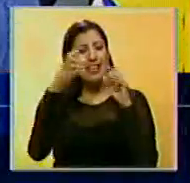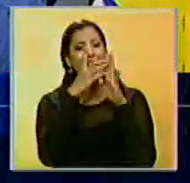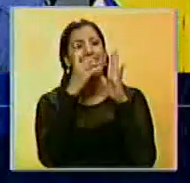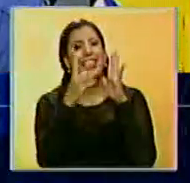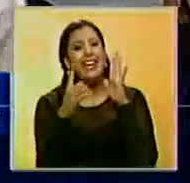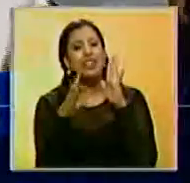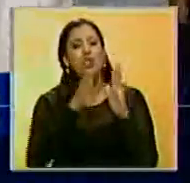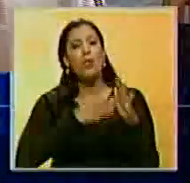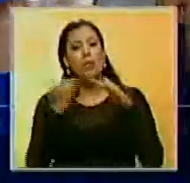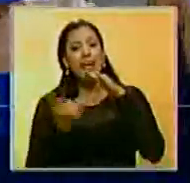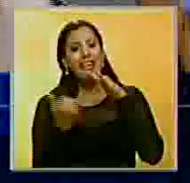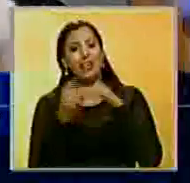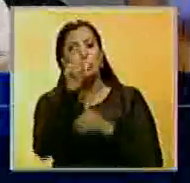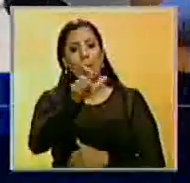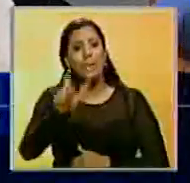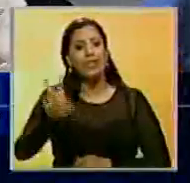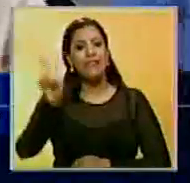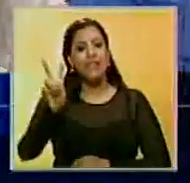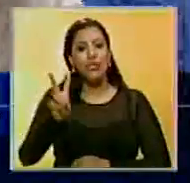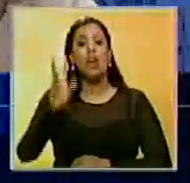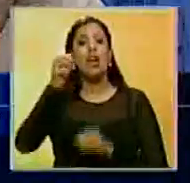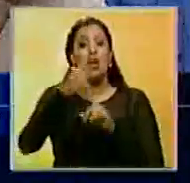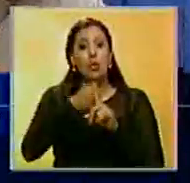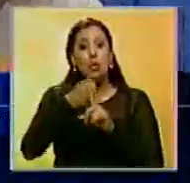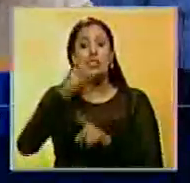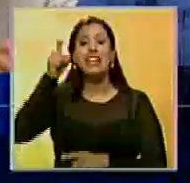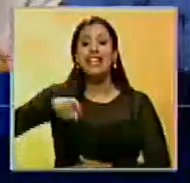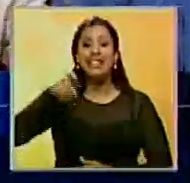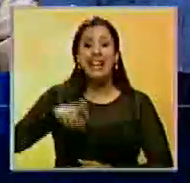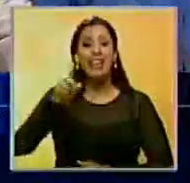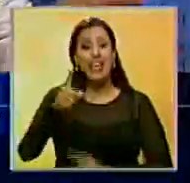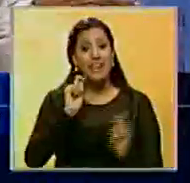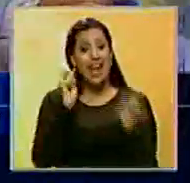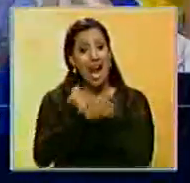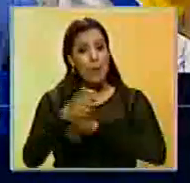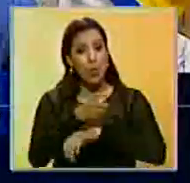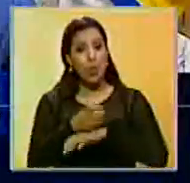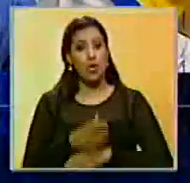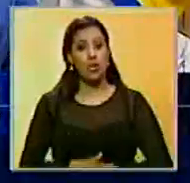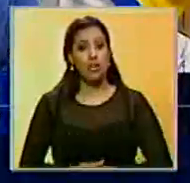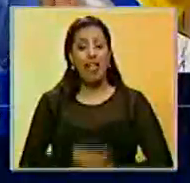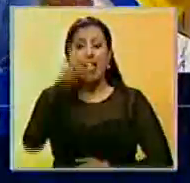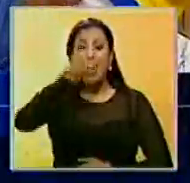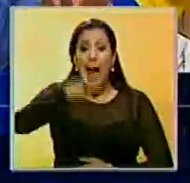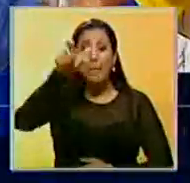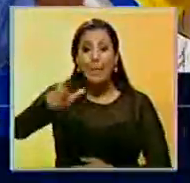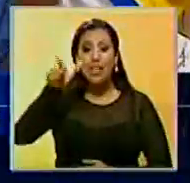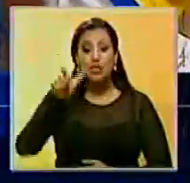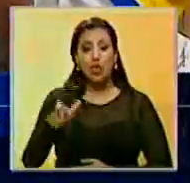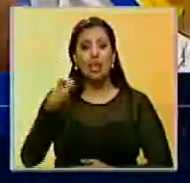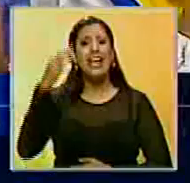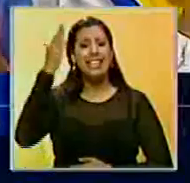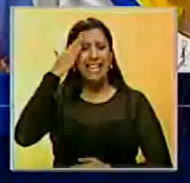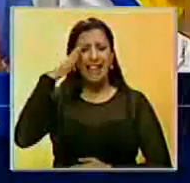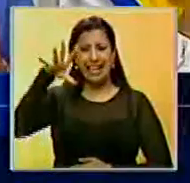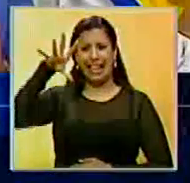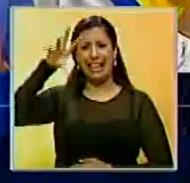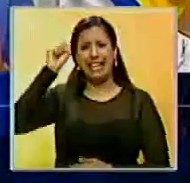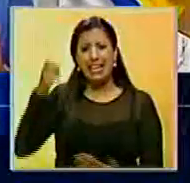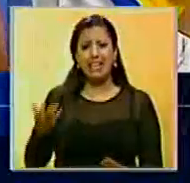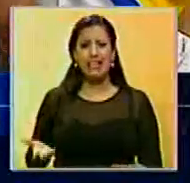derechos constitucionales a los venezolanos. Insiste en que es necesario un cambio de gobierno. La gente intuye, percibe